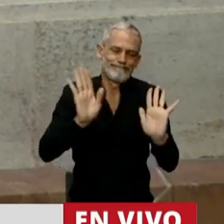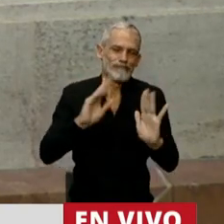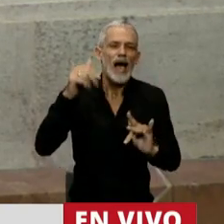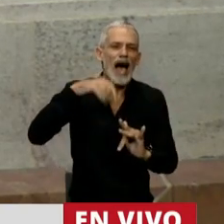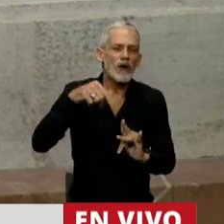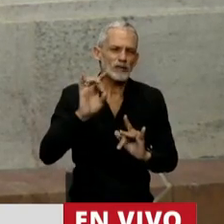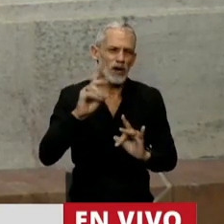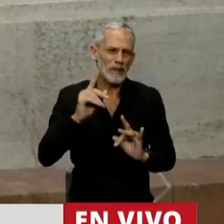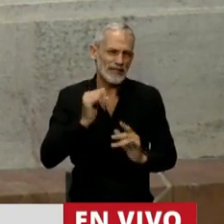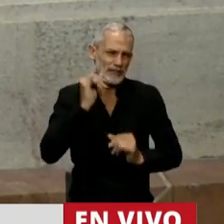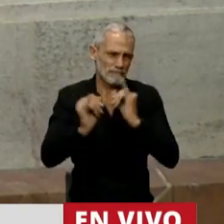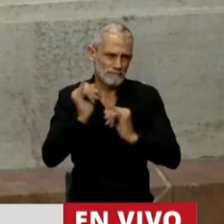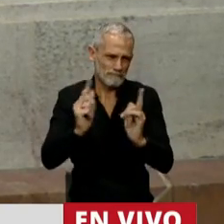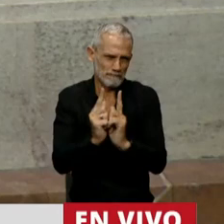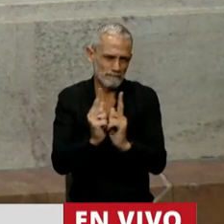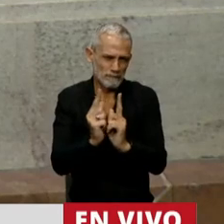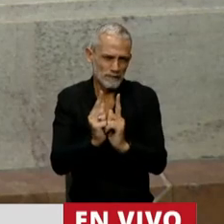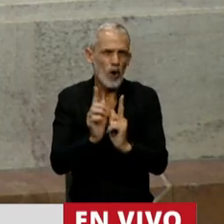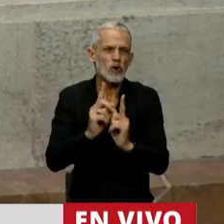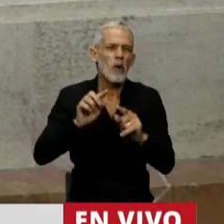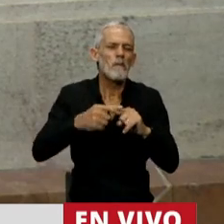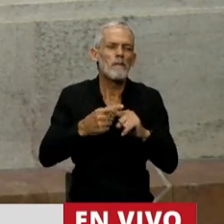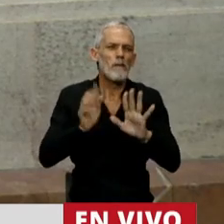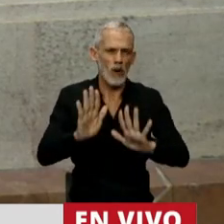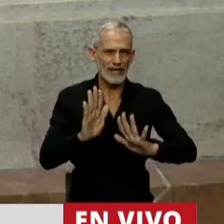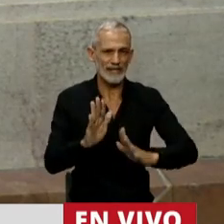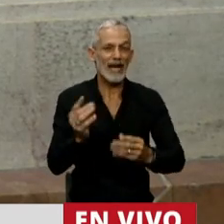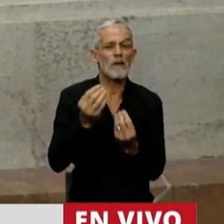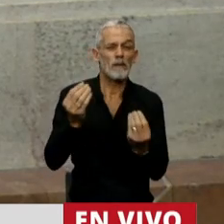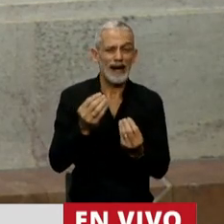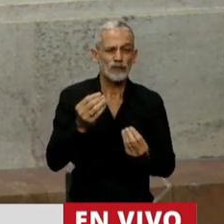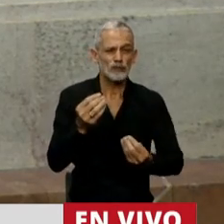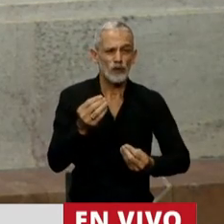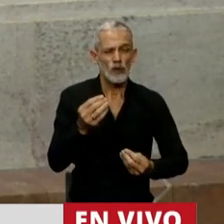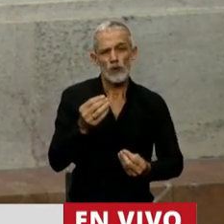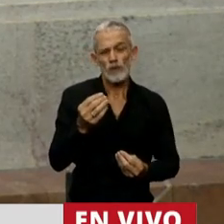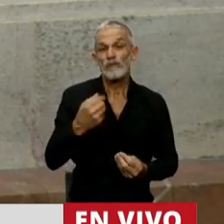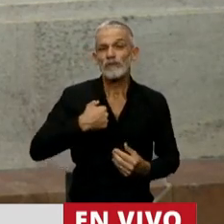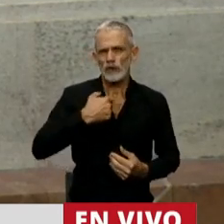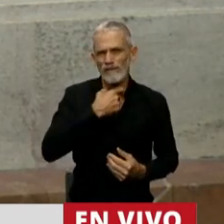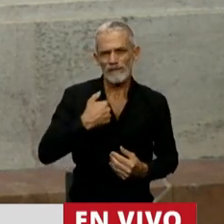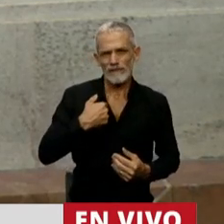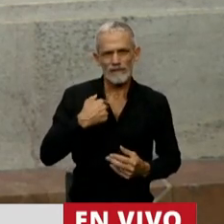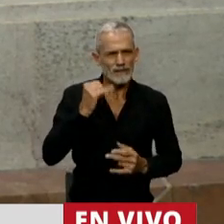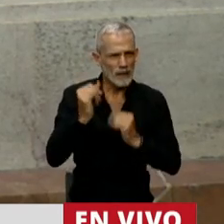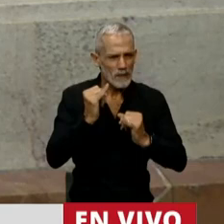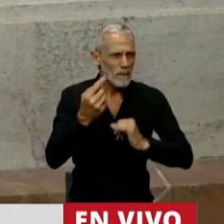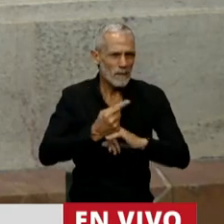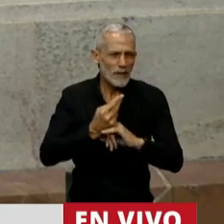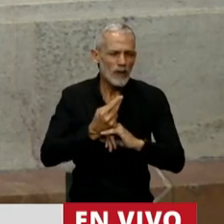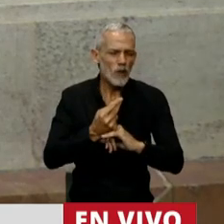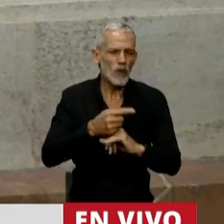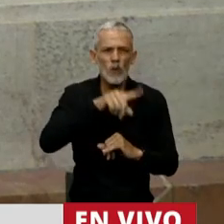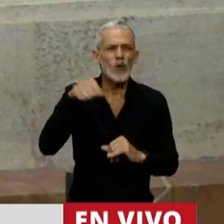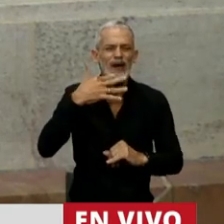a hacer ahora es alguna consideración política y para eso quiero dar un marco para que se